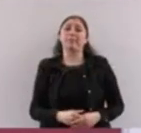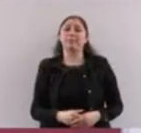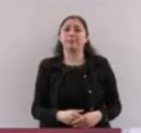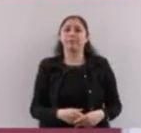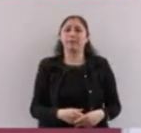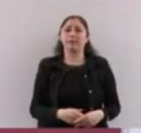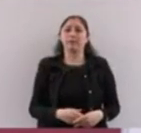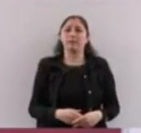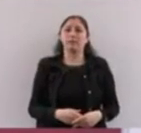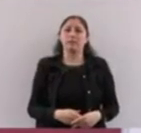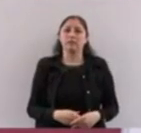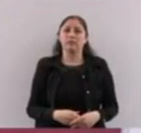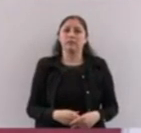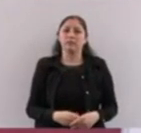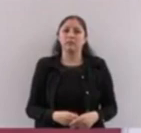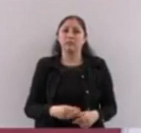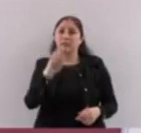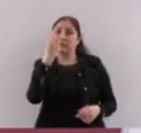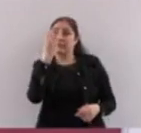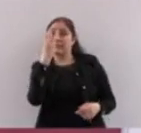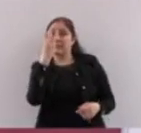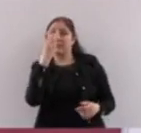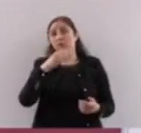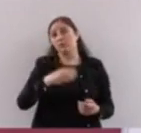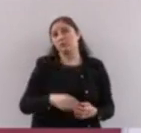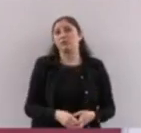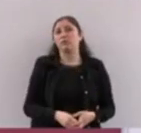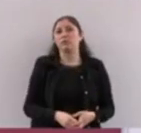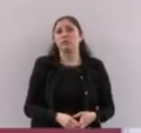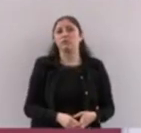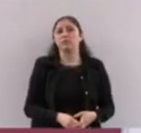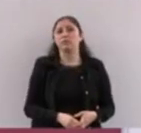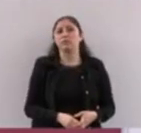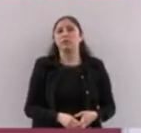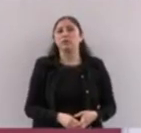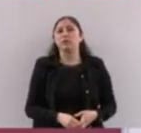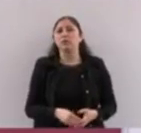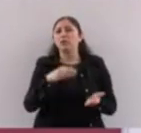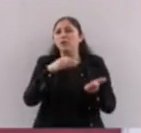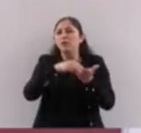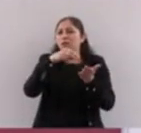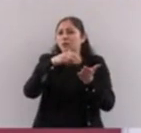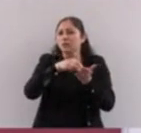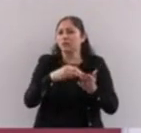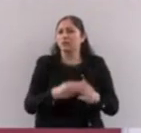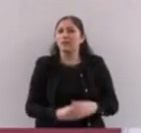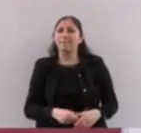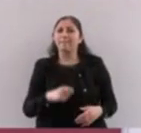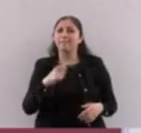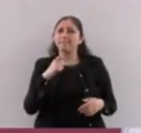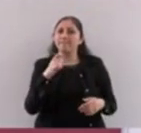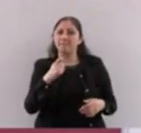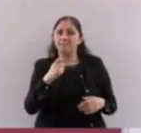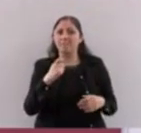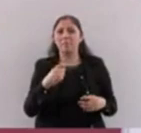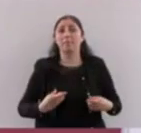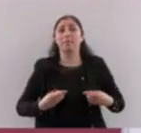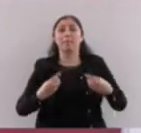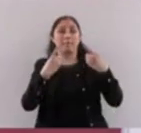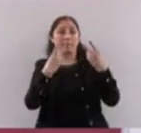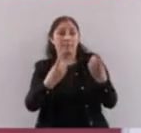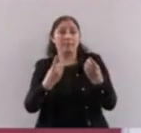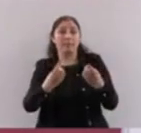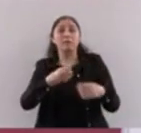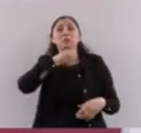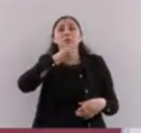millones de pesos para la pensión. ¿Y de dónde salió el recurso? Bueno, de tres cosas